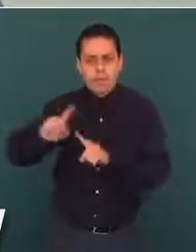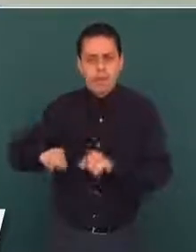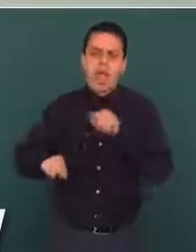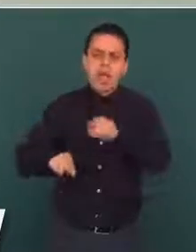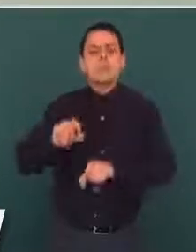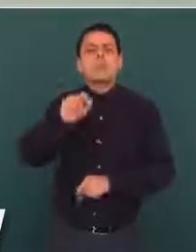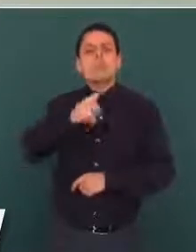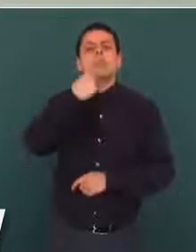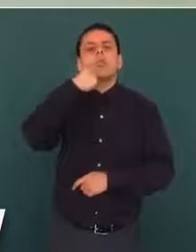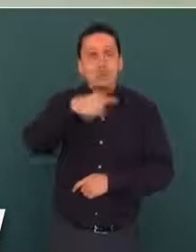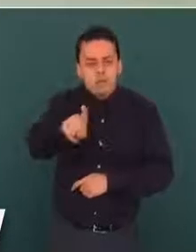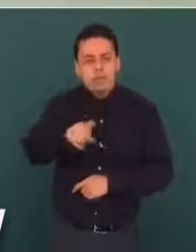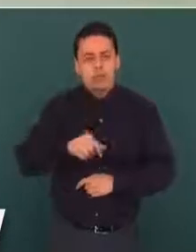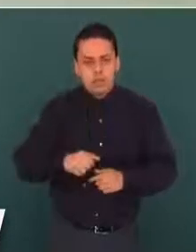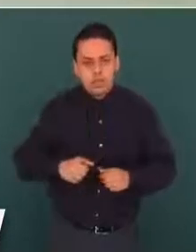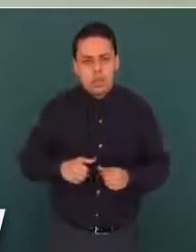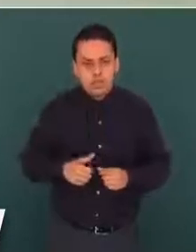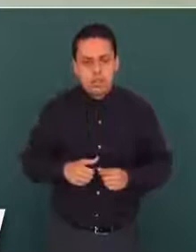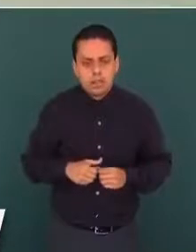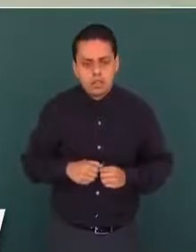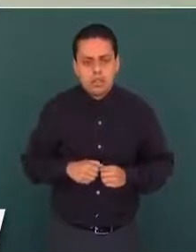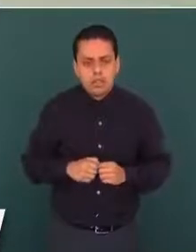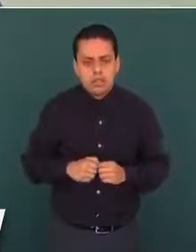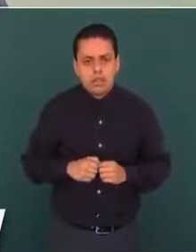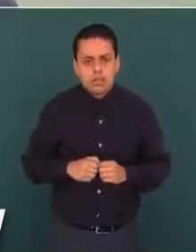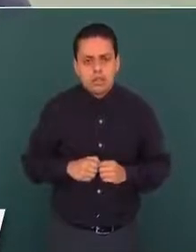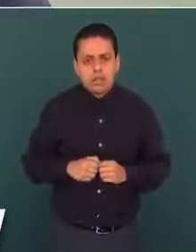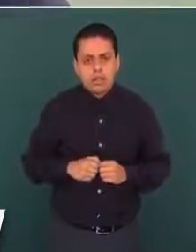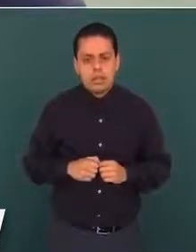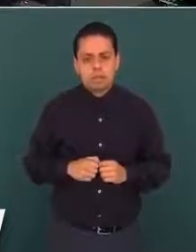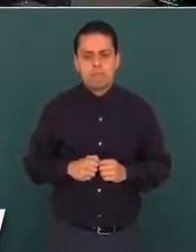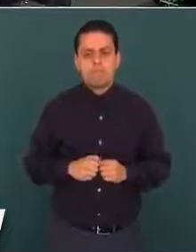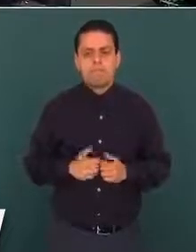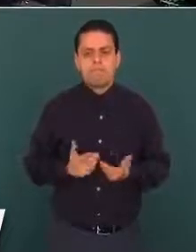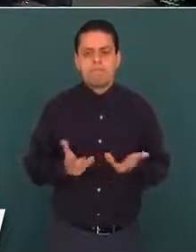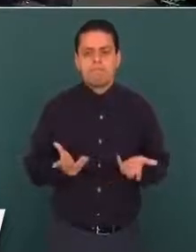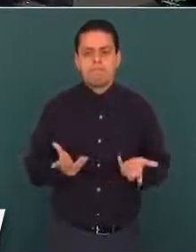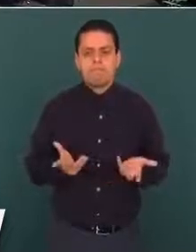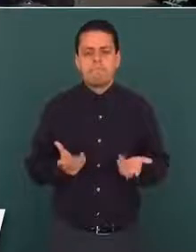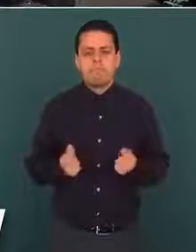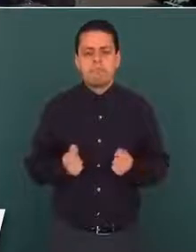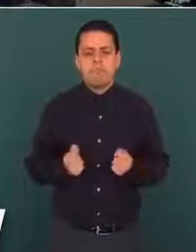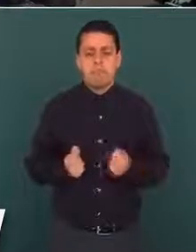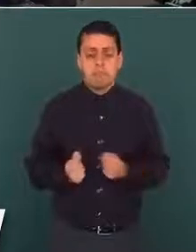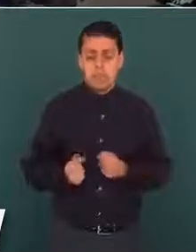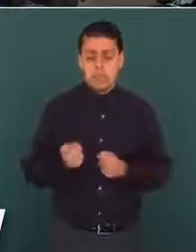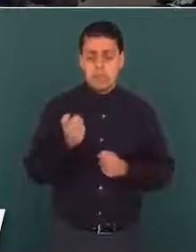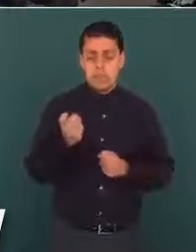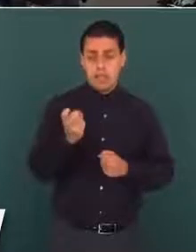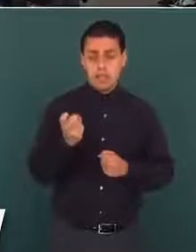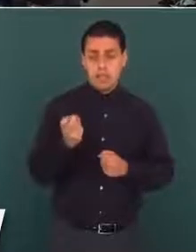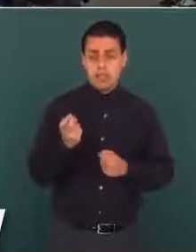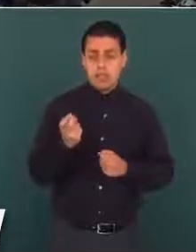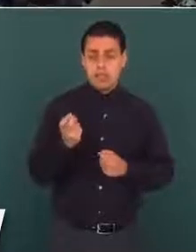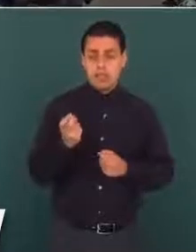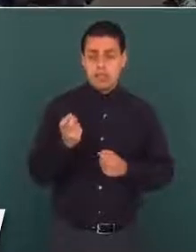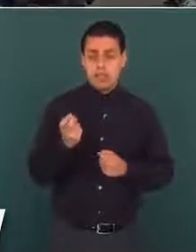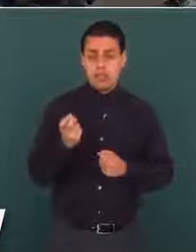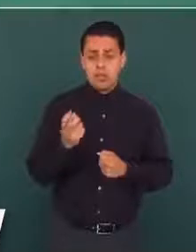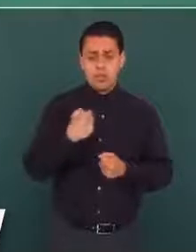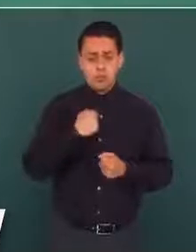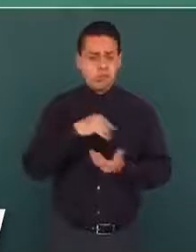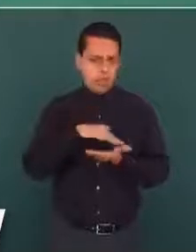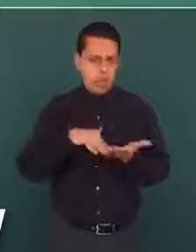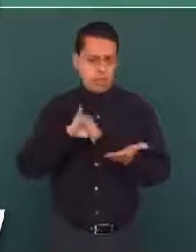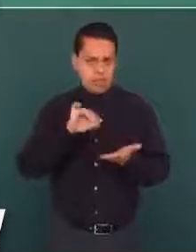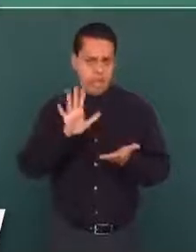que esa parte la llegué a